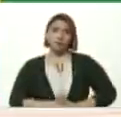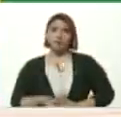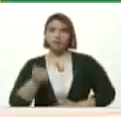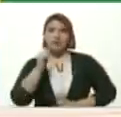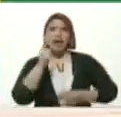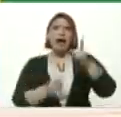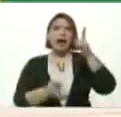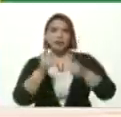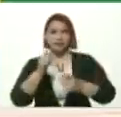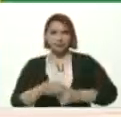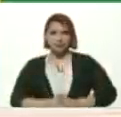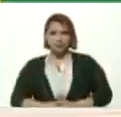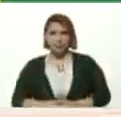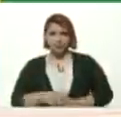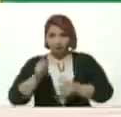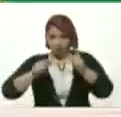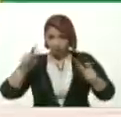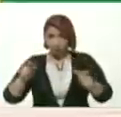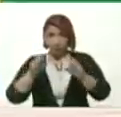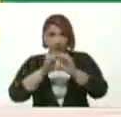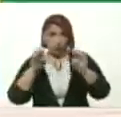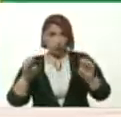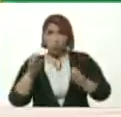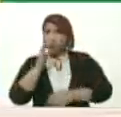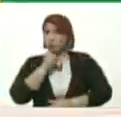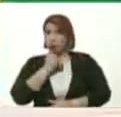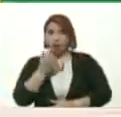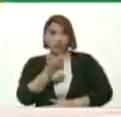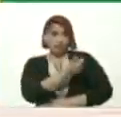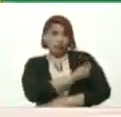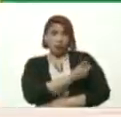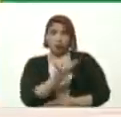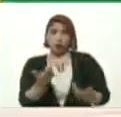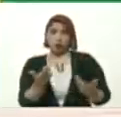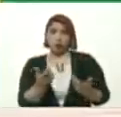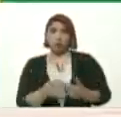alguien Del personal educativo Que no se haya vacunado